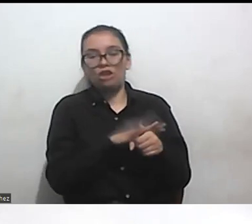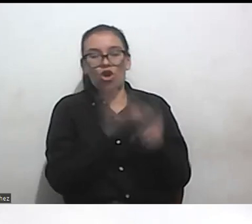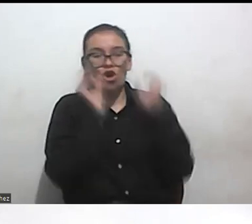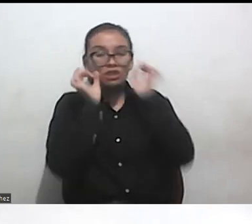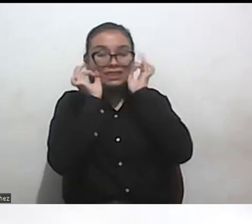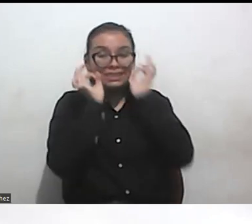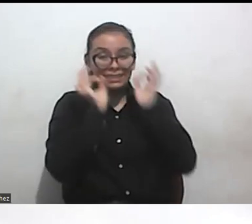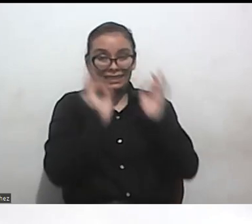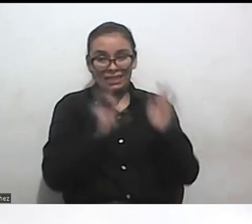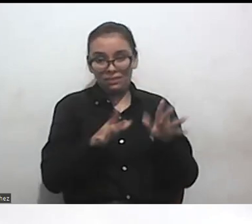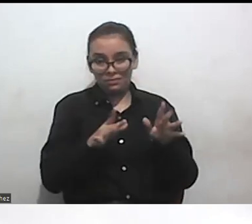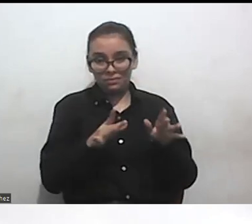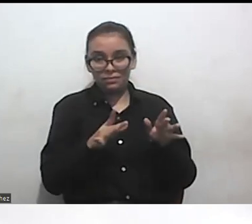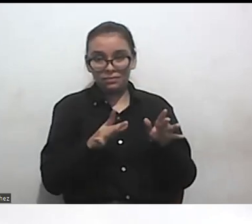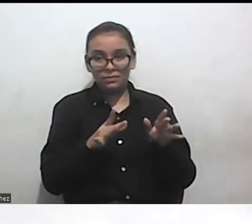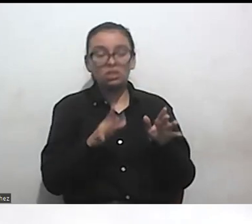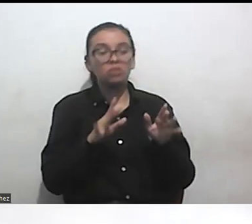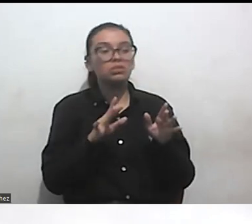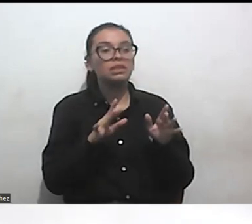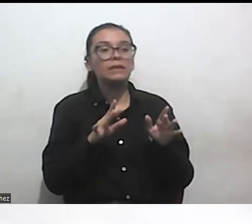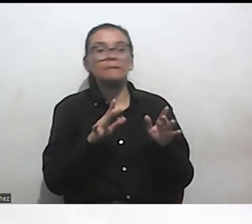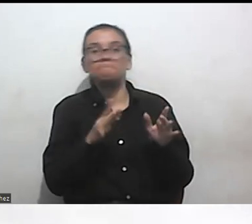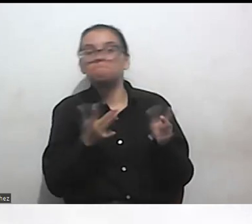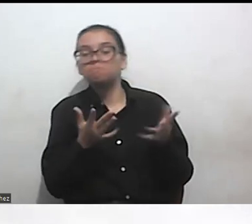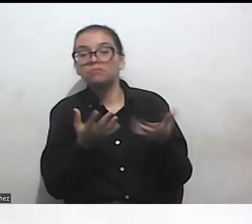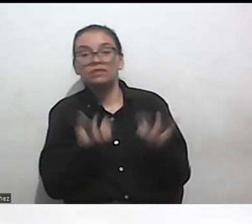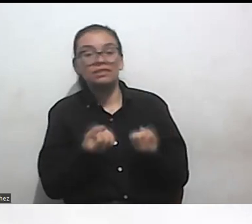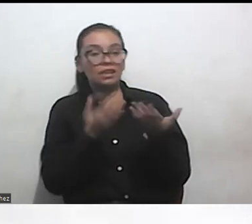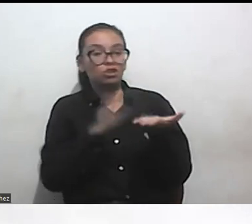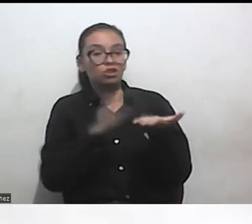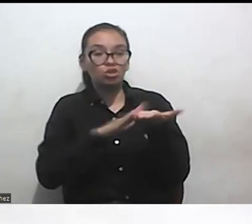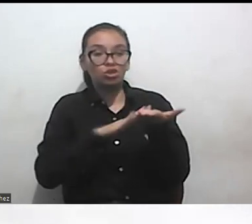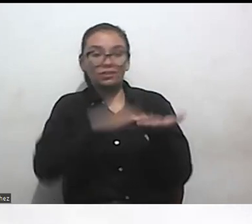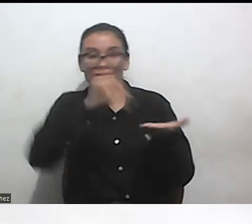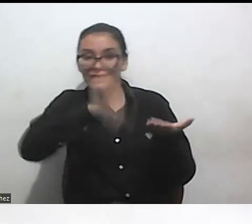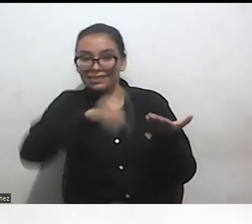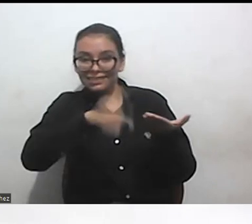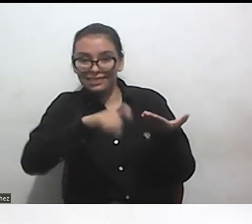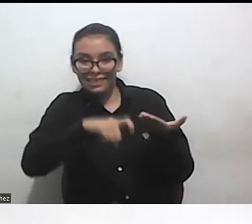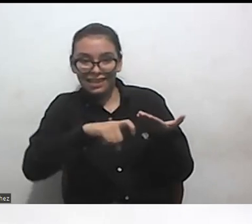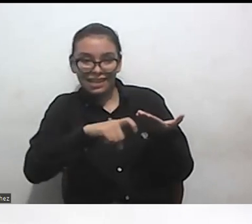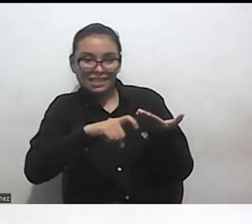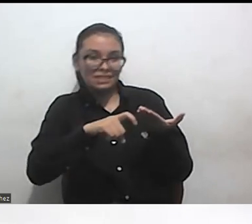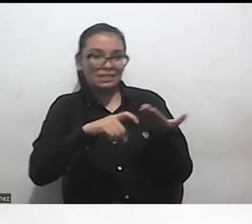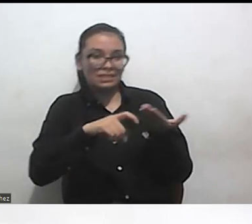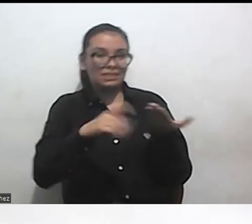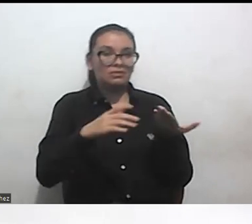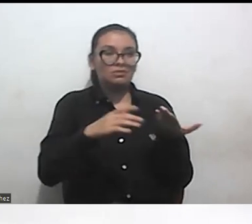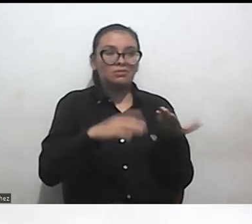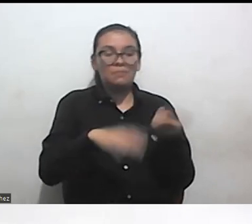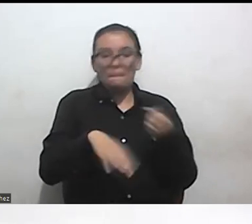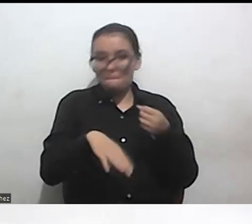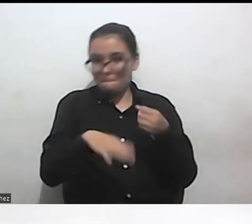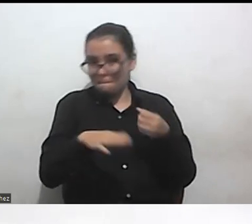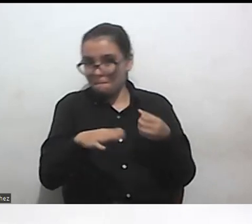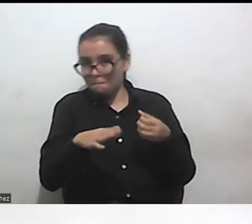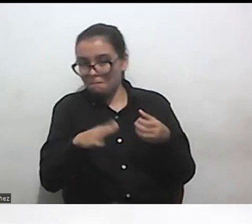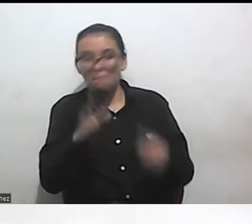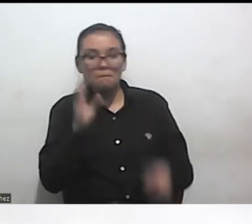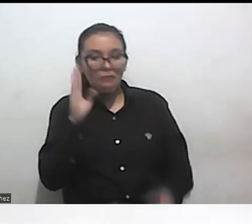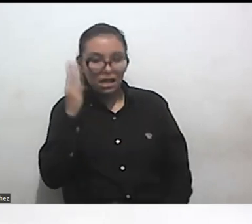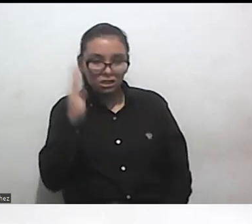capacidades con las necesidades básicas insatisfechas ¿no? viven en condiciones